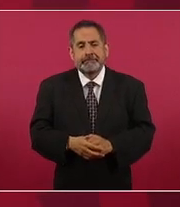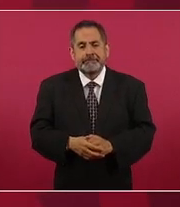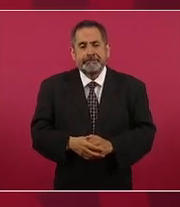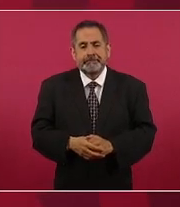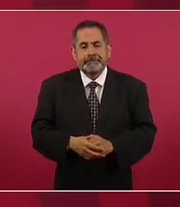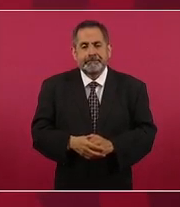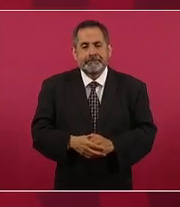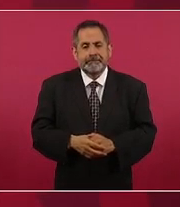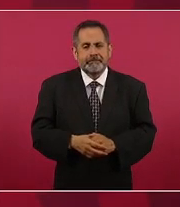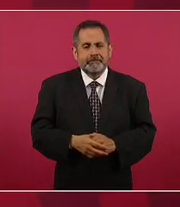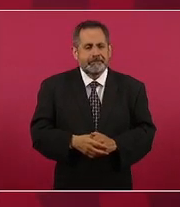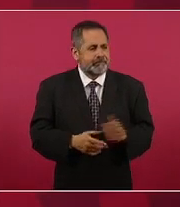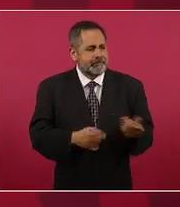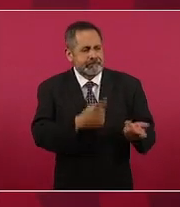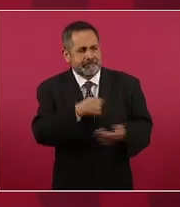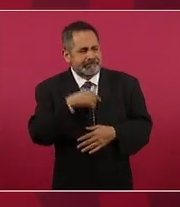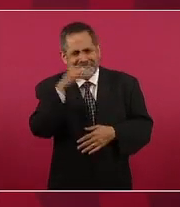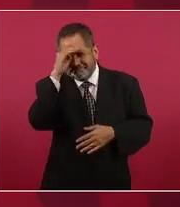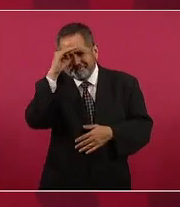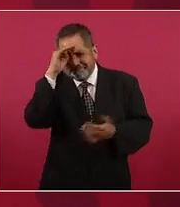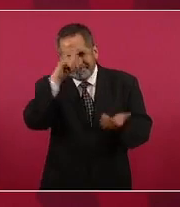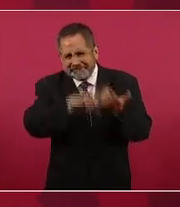o qué han pensado